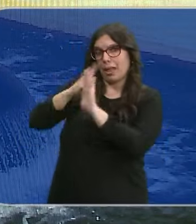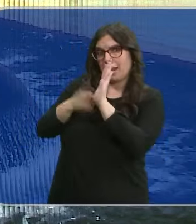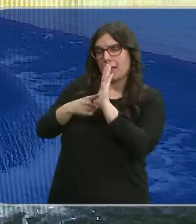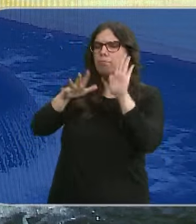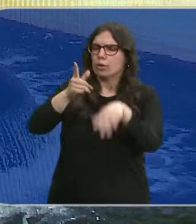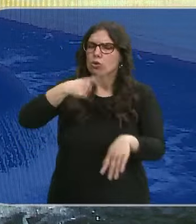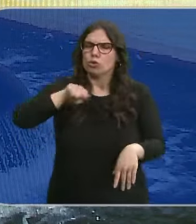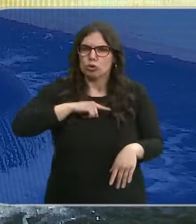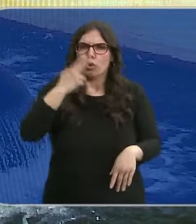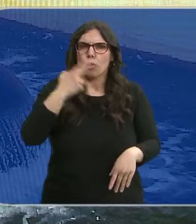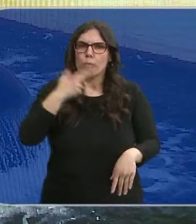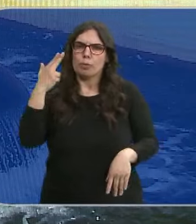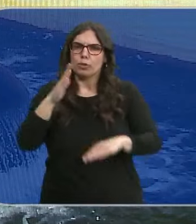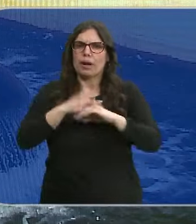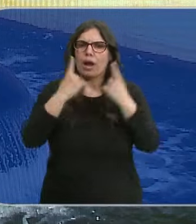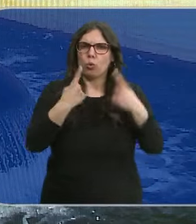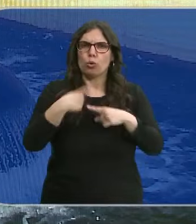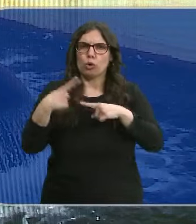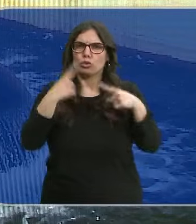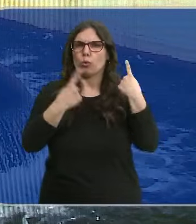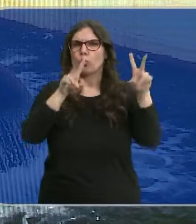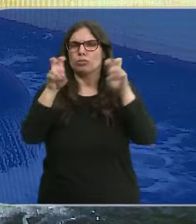comprometen a ser más flexibles en algunos puntos.